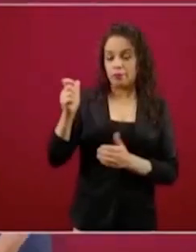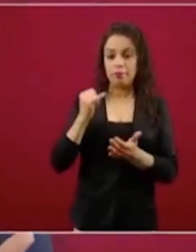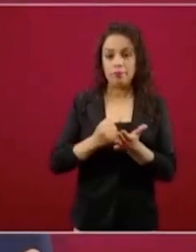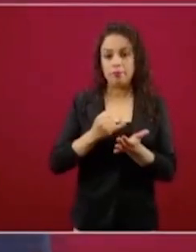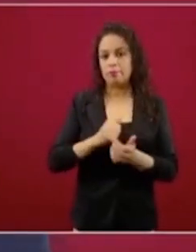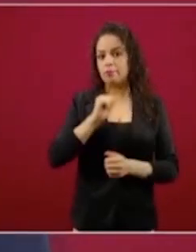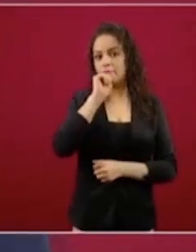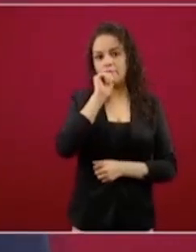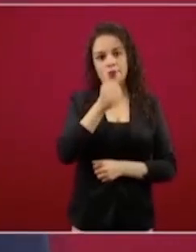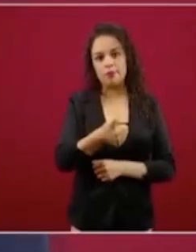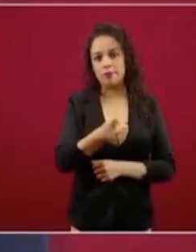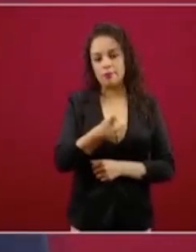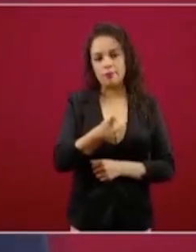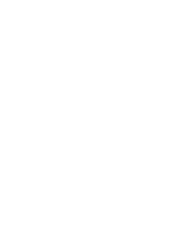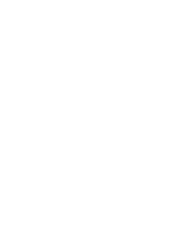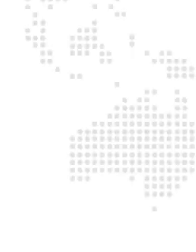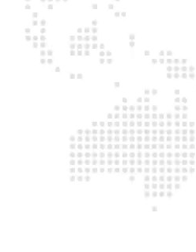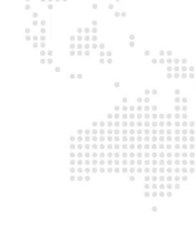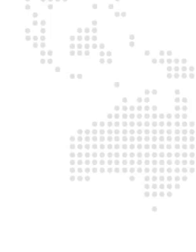privilegios fiscales.